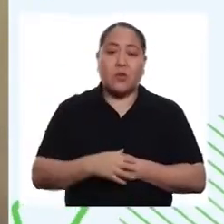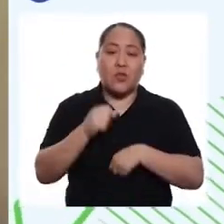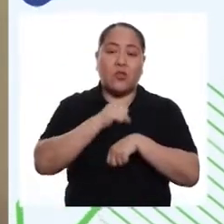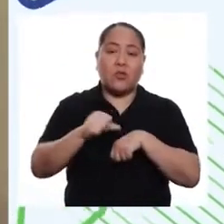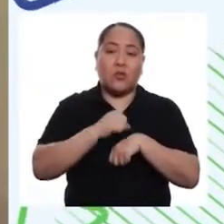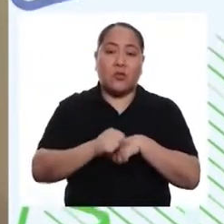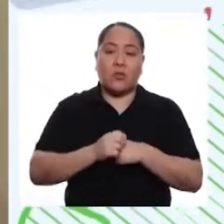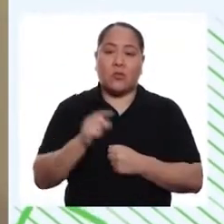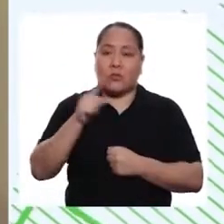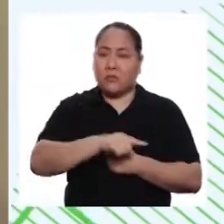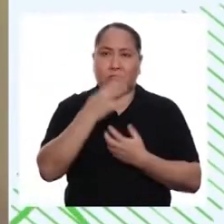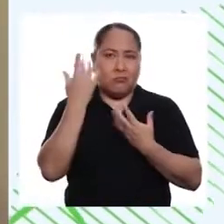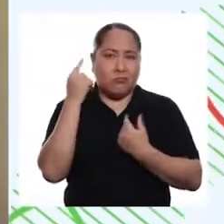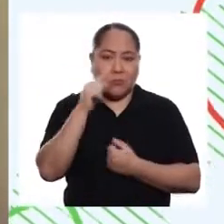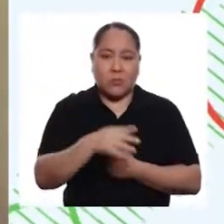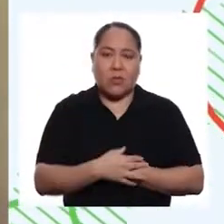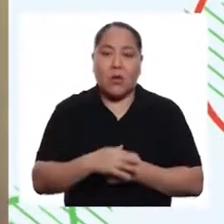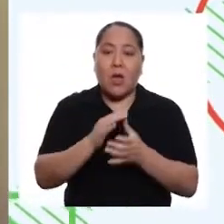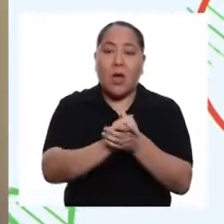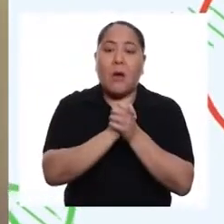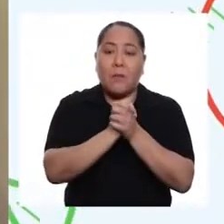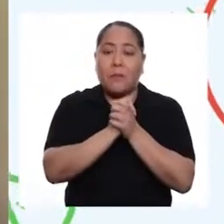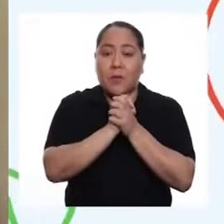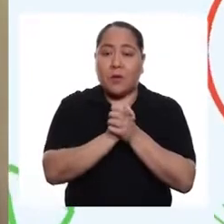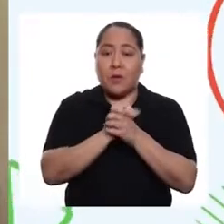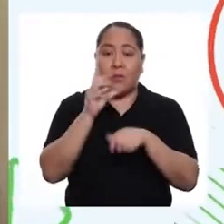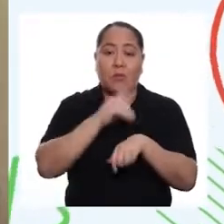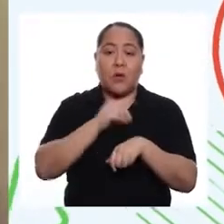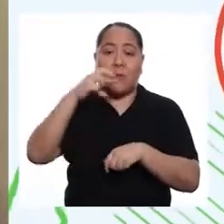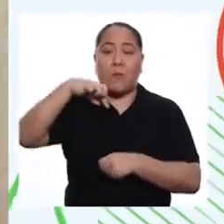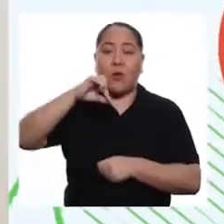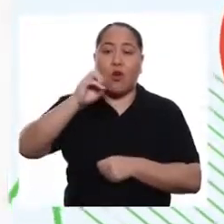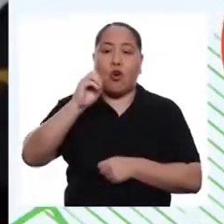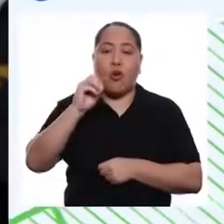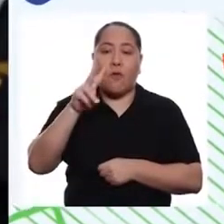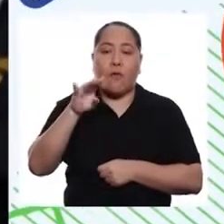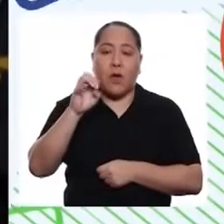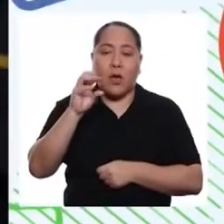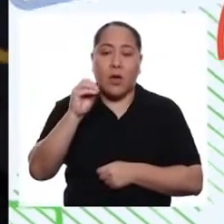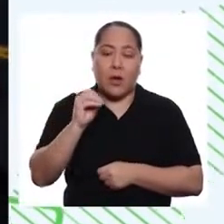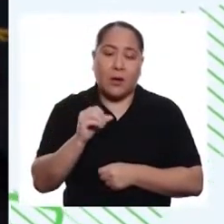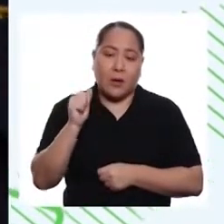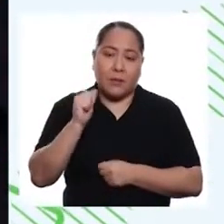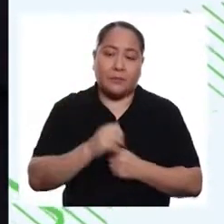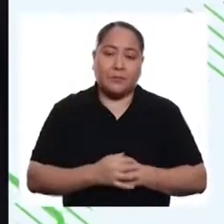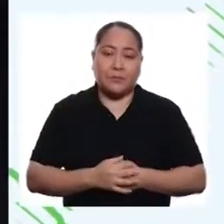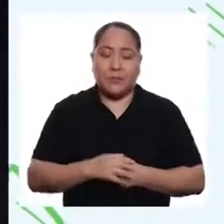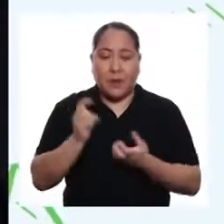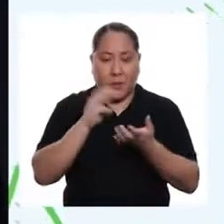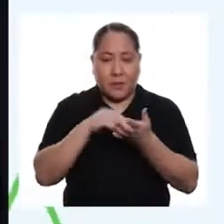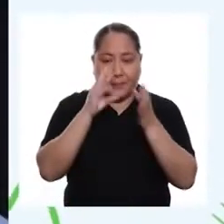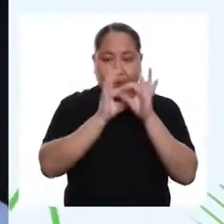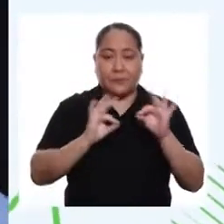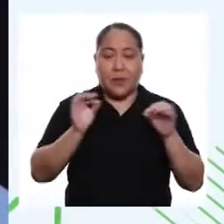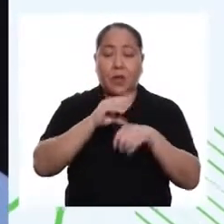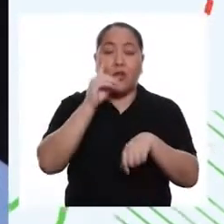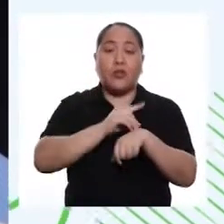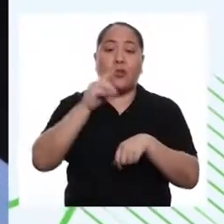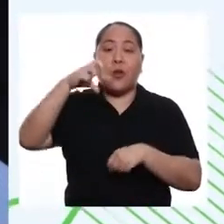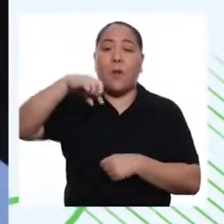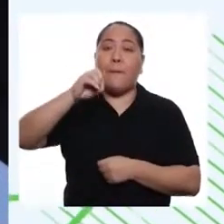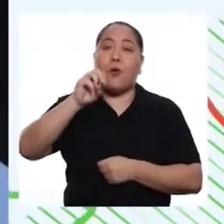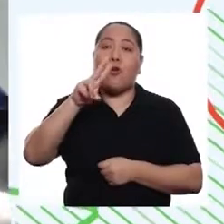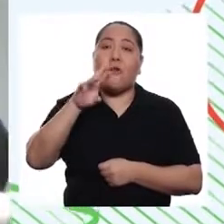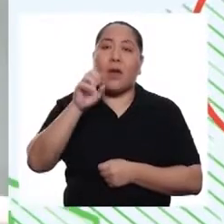prestigioso. Pero no sabía cómo esperábamos. Entonces una amiga me recomendó al Dr. Michael Pobea. Y están esperando a La principal virtud del Dr.